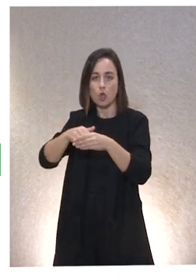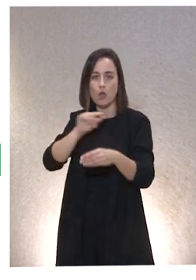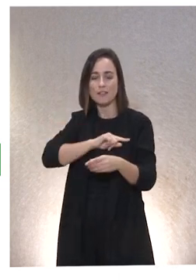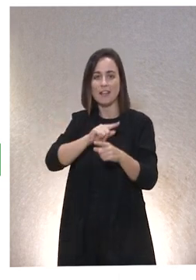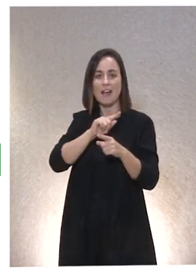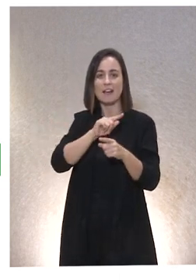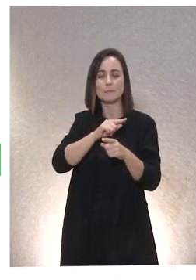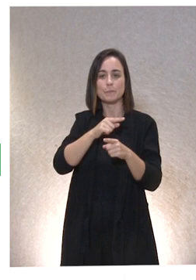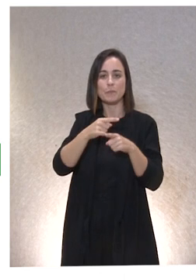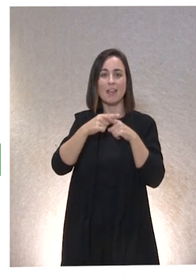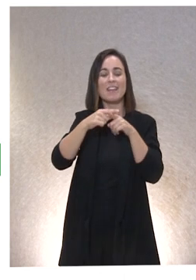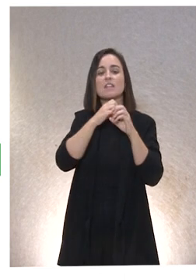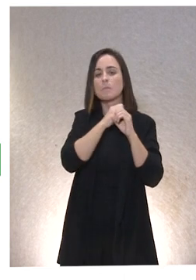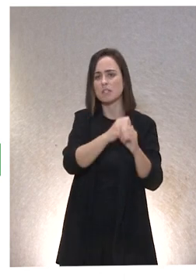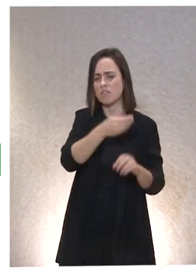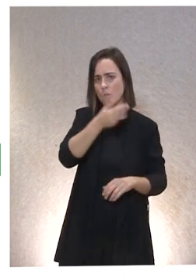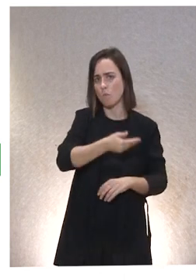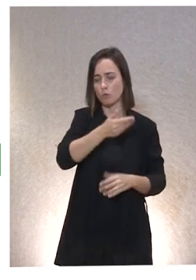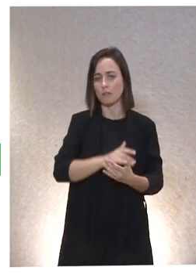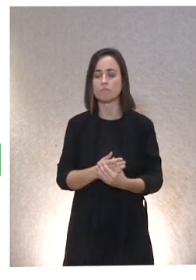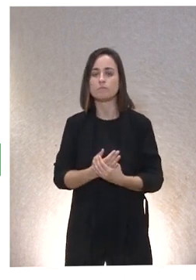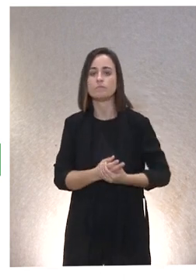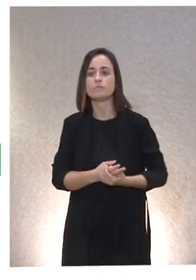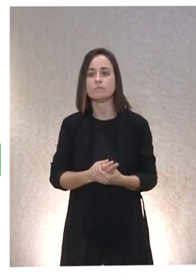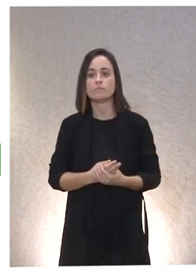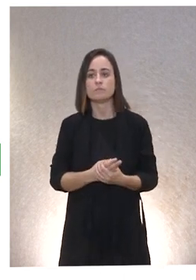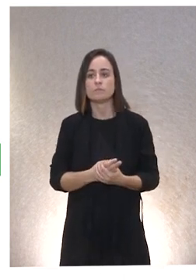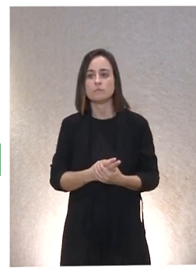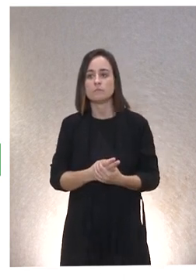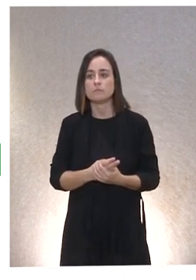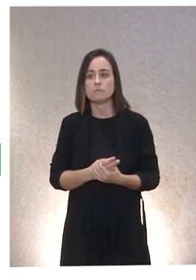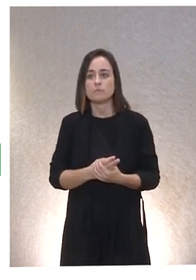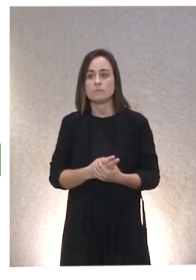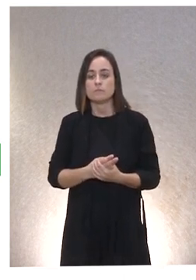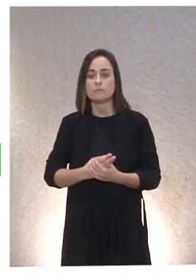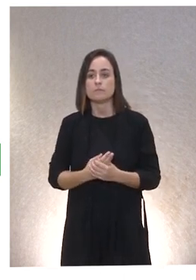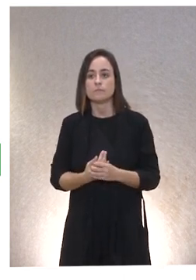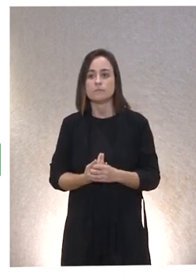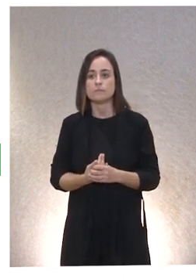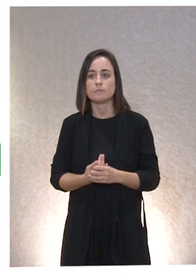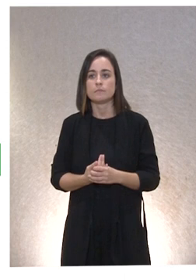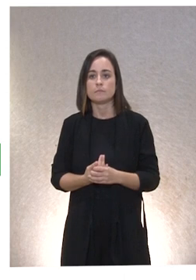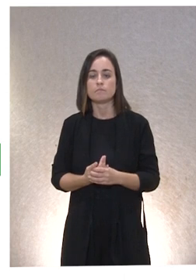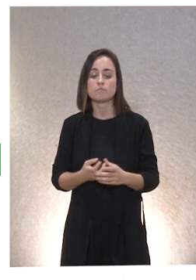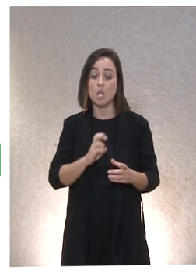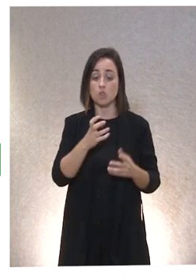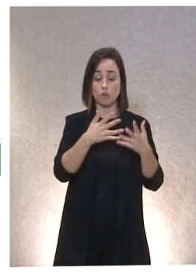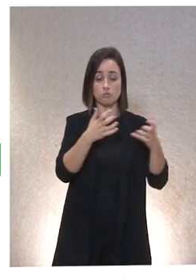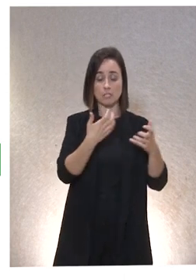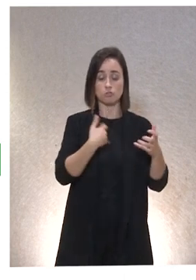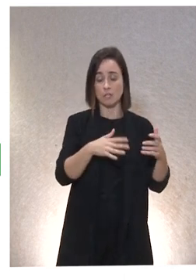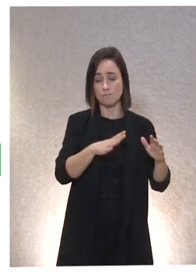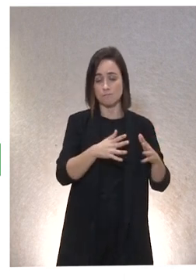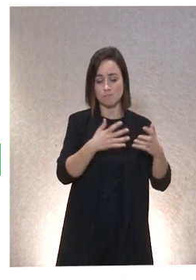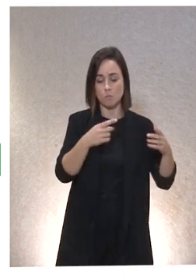y una expresión muy relevante. No puedo, en otros textos yo tengo desarrollado este tema más ampliamente, pero aquí